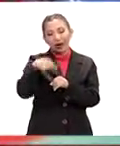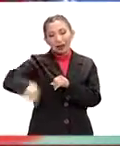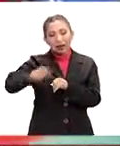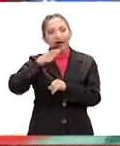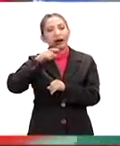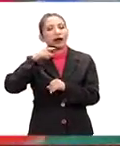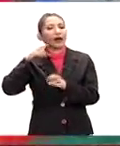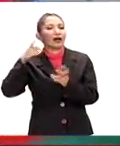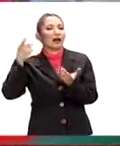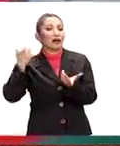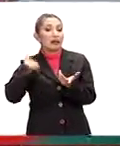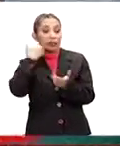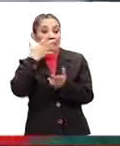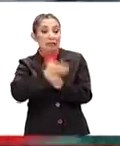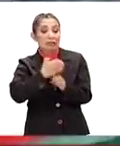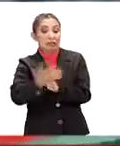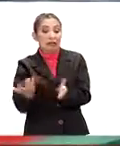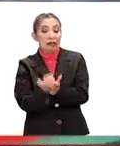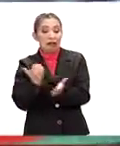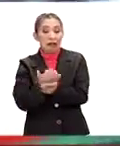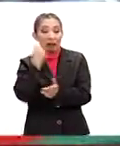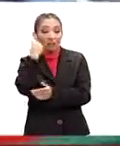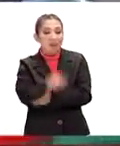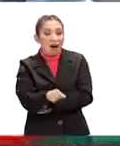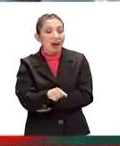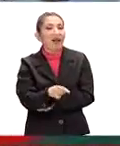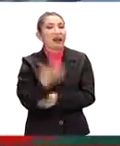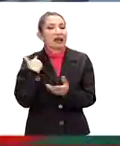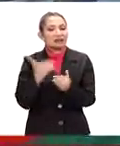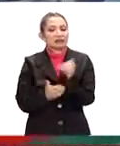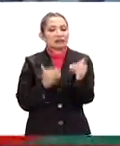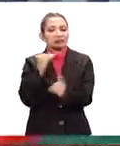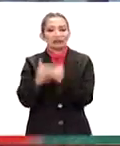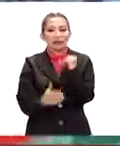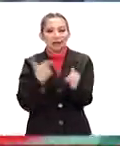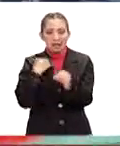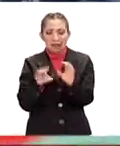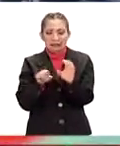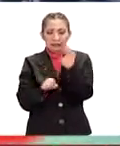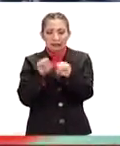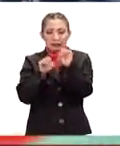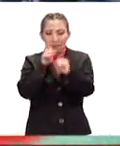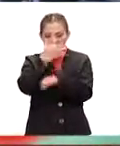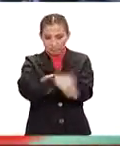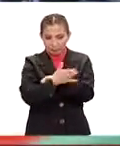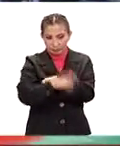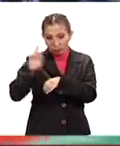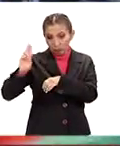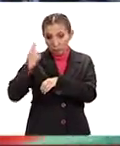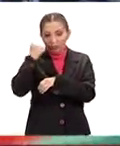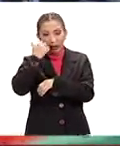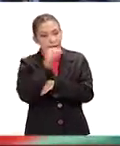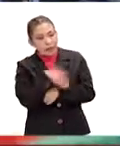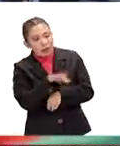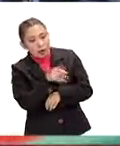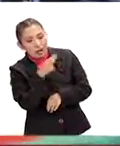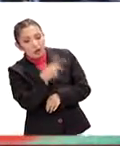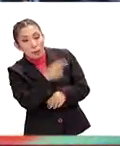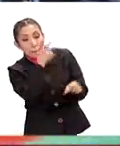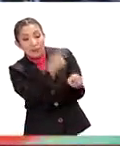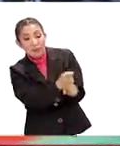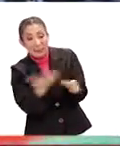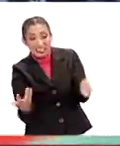buscan, pues, su quinta victoria en el torneo para seguir tratando de avanzar en las posiciones, mientras que los Pumas van a buscar su